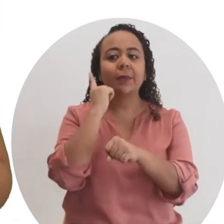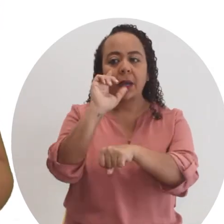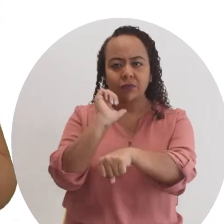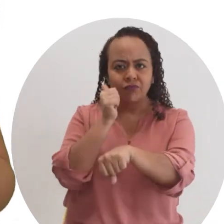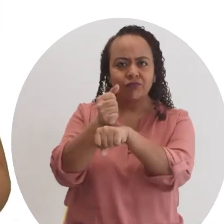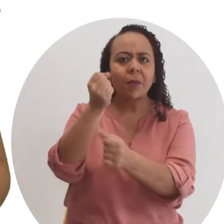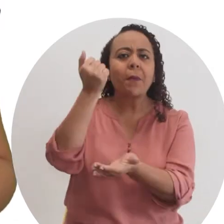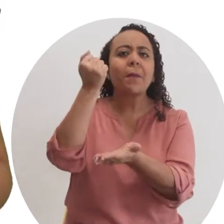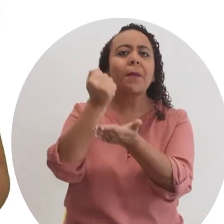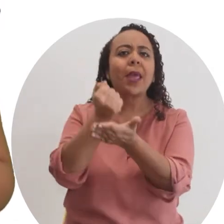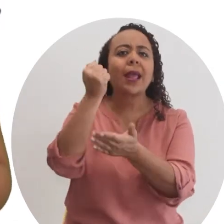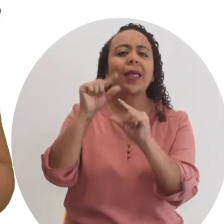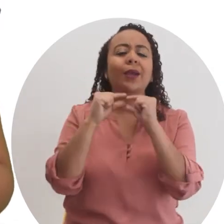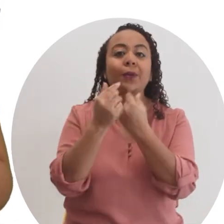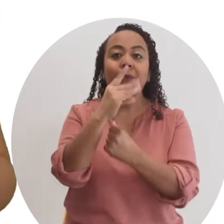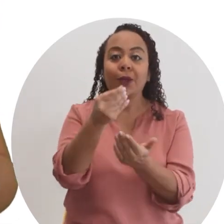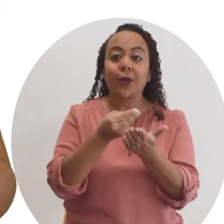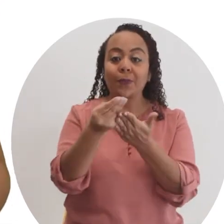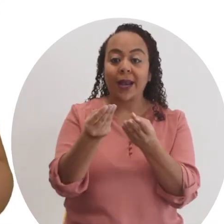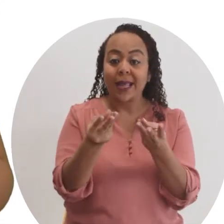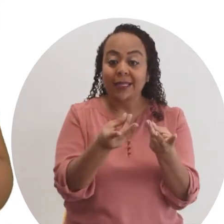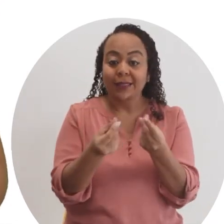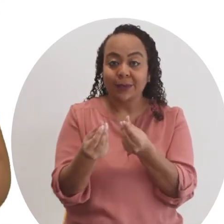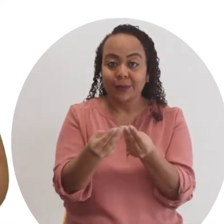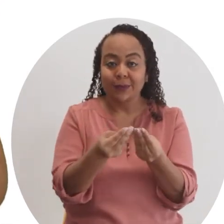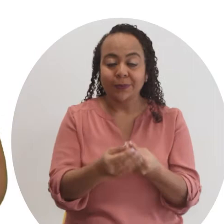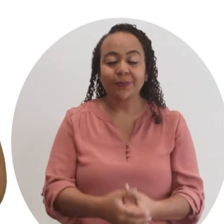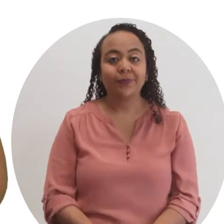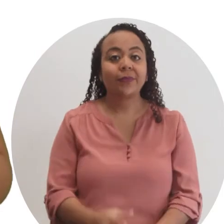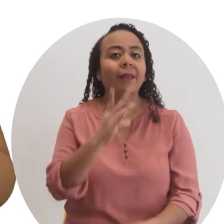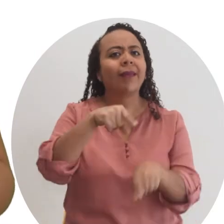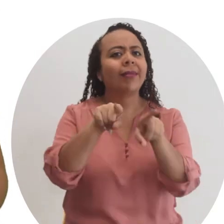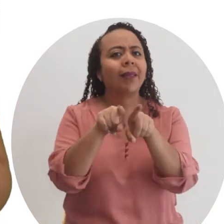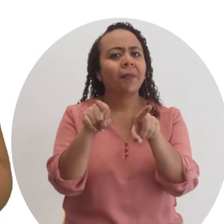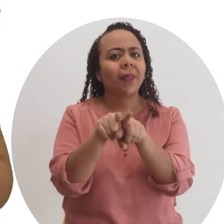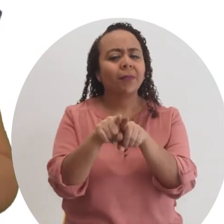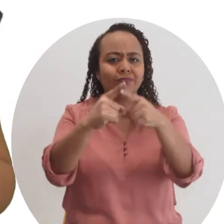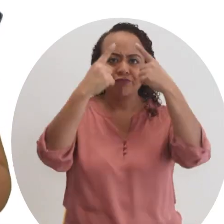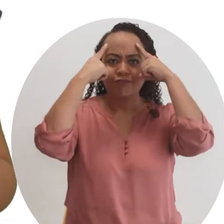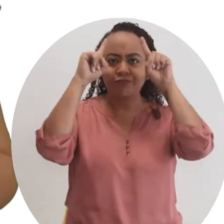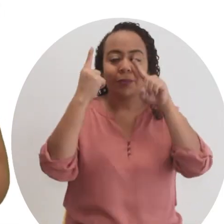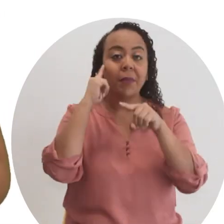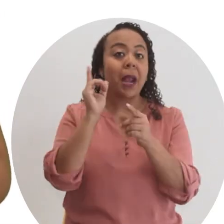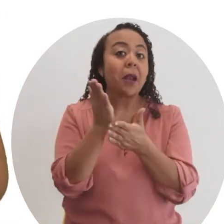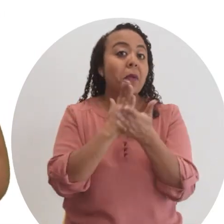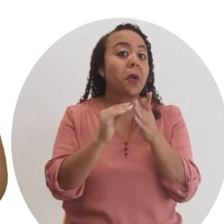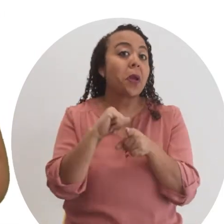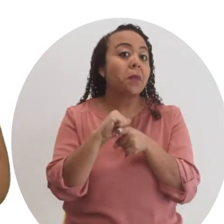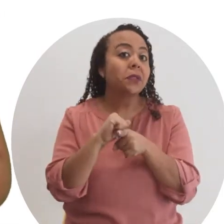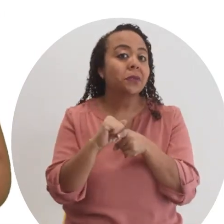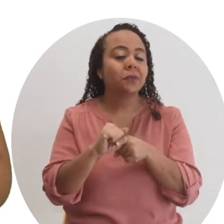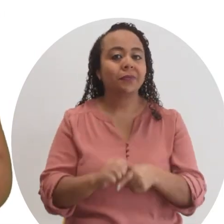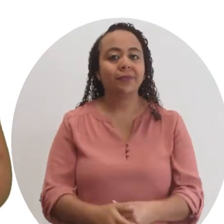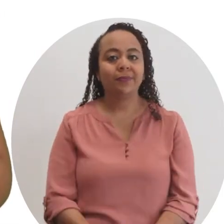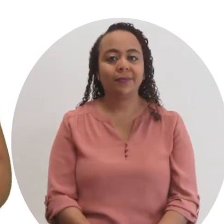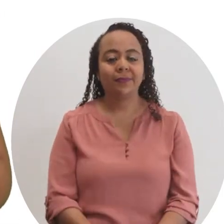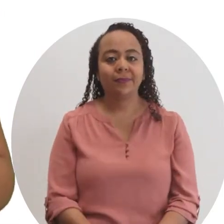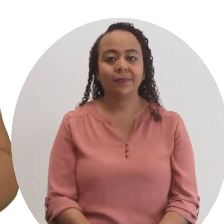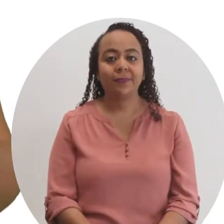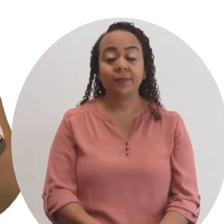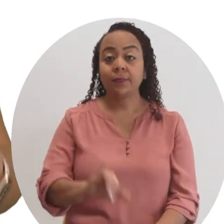utilizaría para crear una marca del grupo y comprar insumos para producción e incluso tal vez alcanzaría para alguna capacitación.